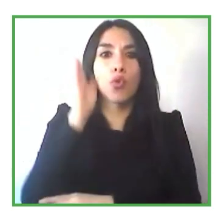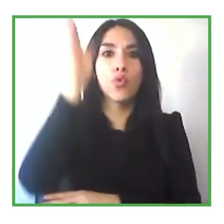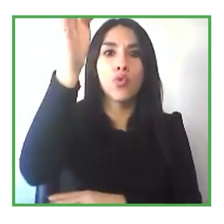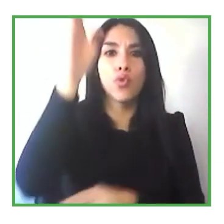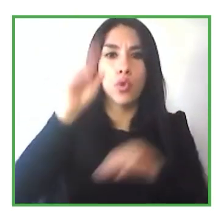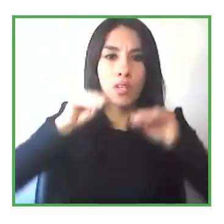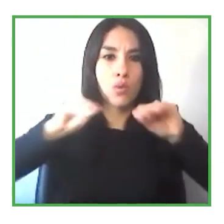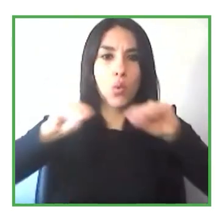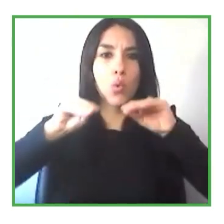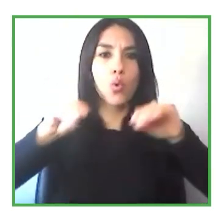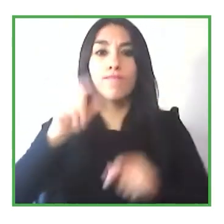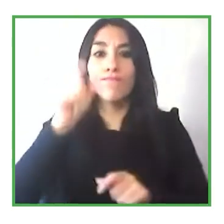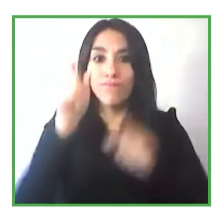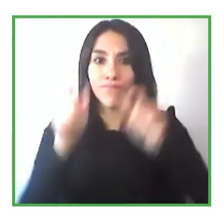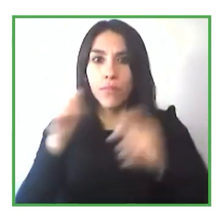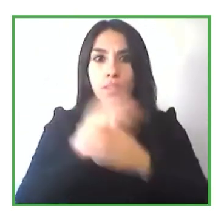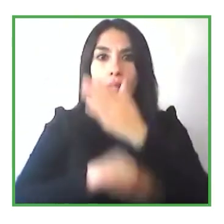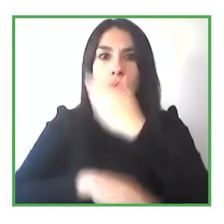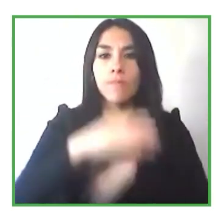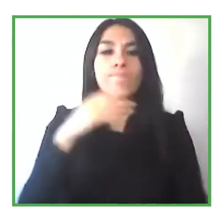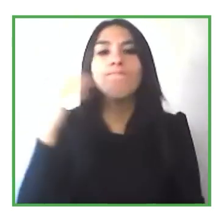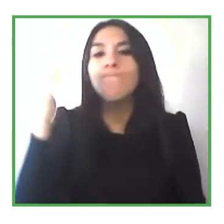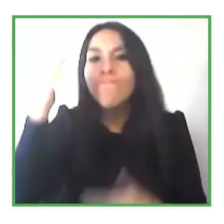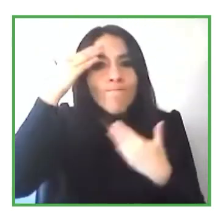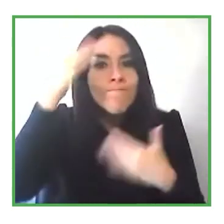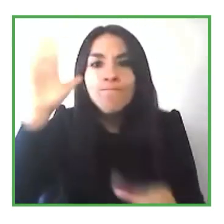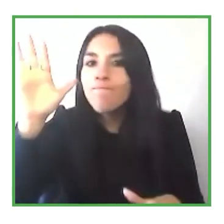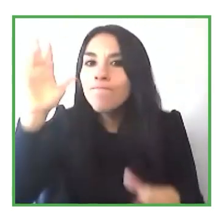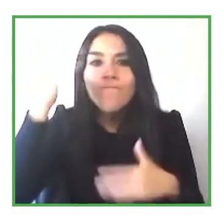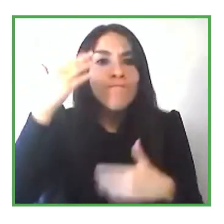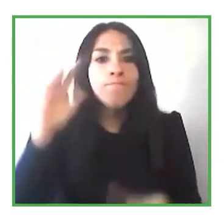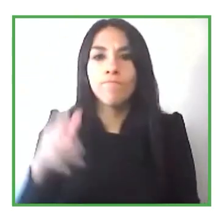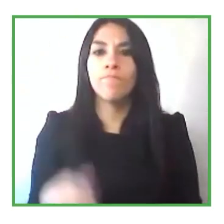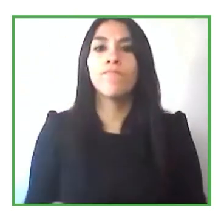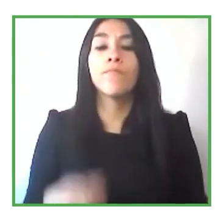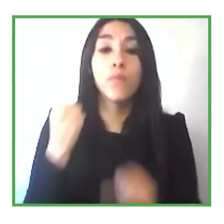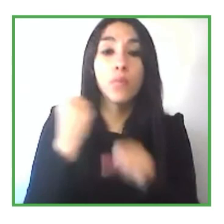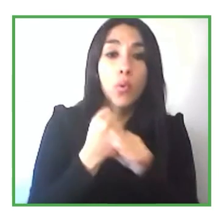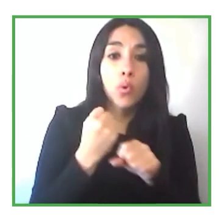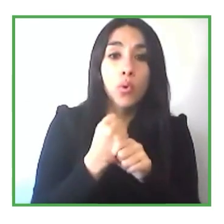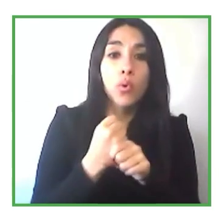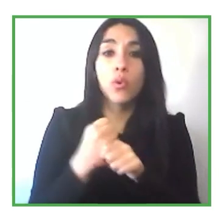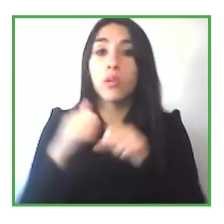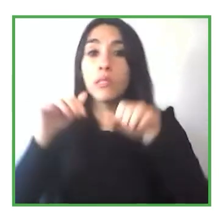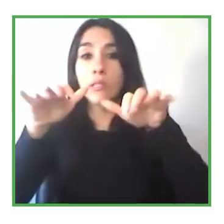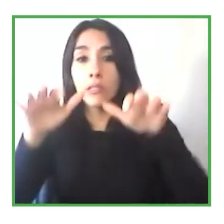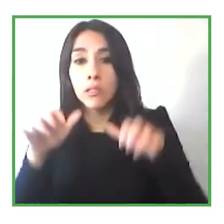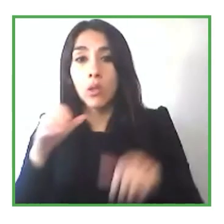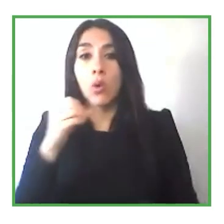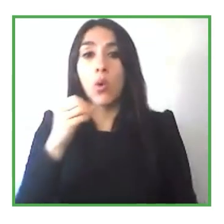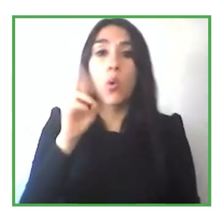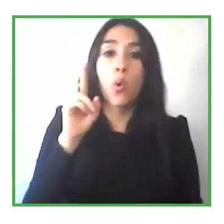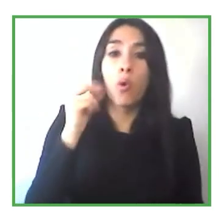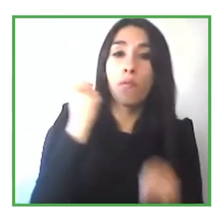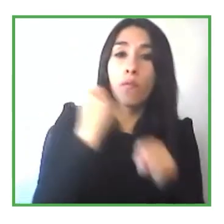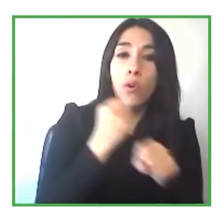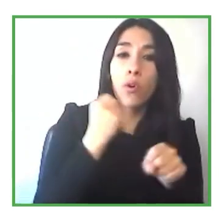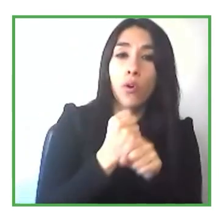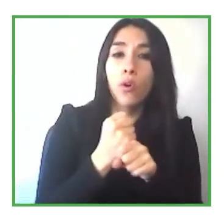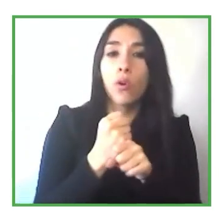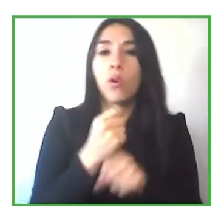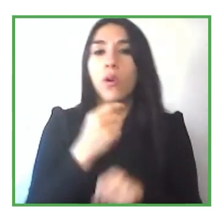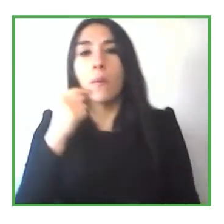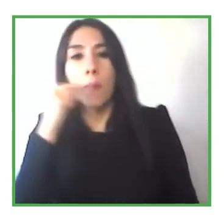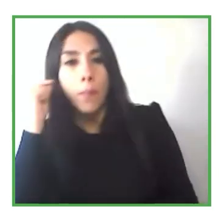habilidades que se necesitan para trabajos digitales o trabajos verdes o cualquier otro trabajo que siga estando en demanda o podemos decir mire lo que está